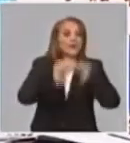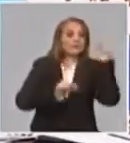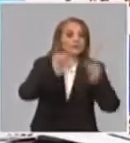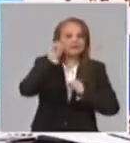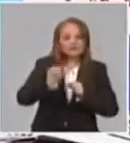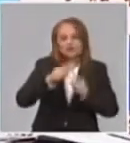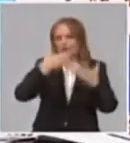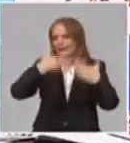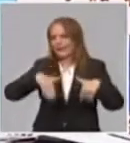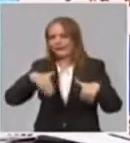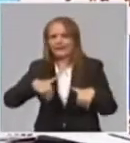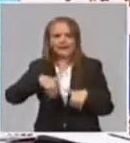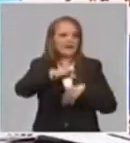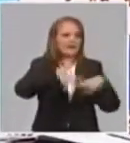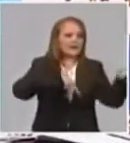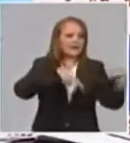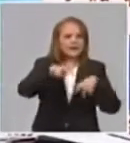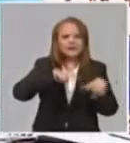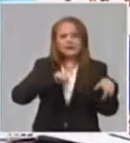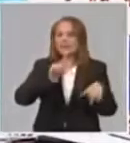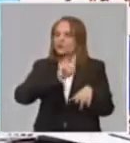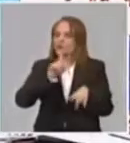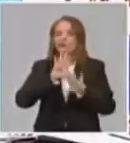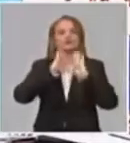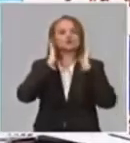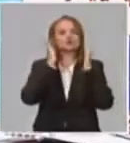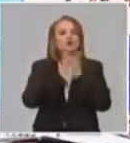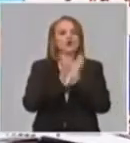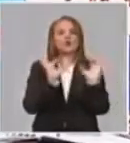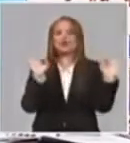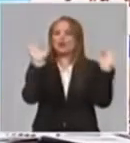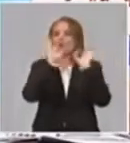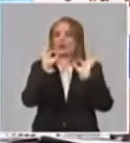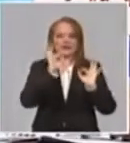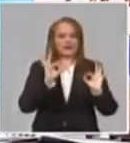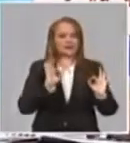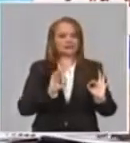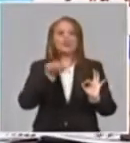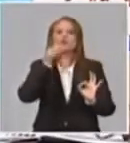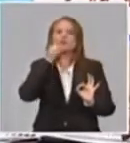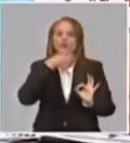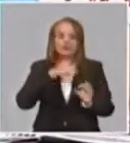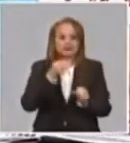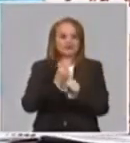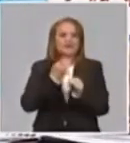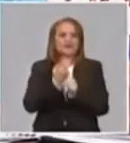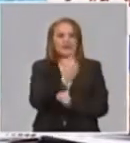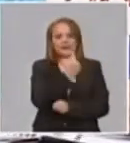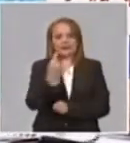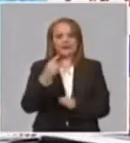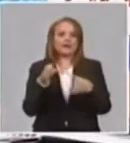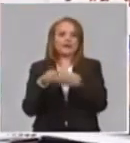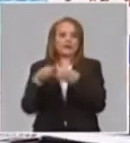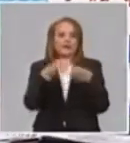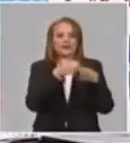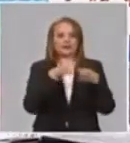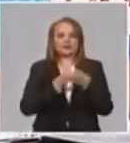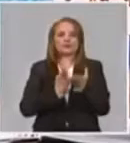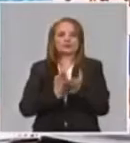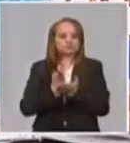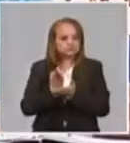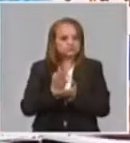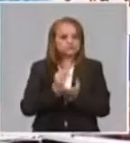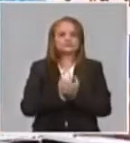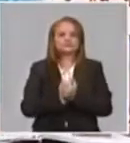desarrollo, sino que haya una organización de trabajo que permita avanzar. Por lo tanto, la